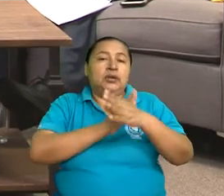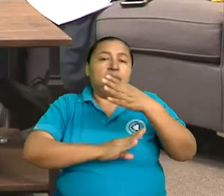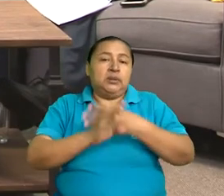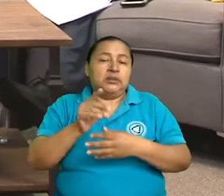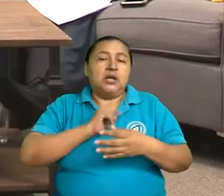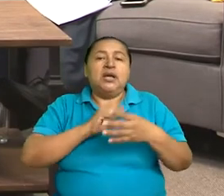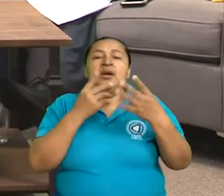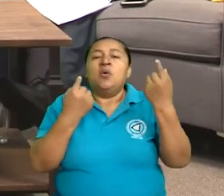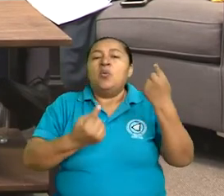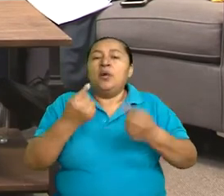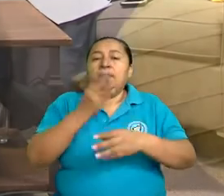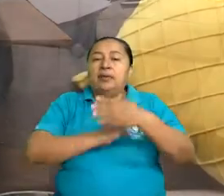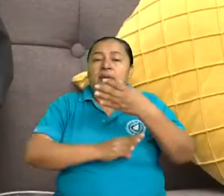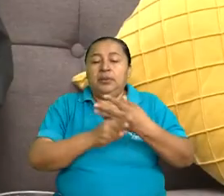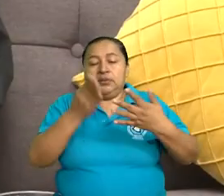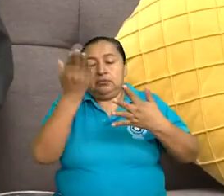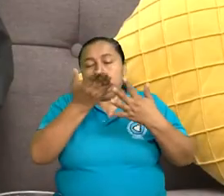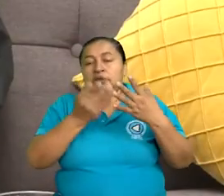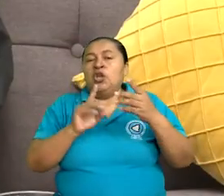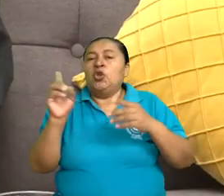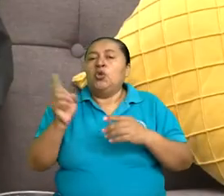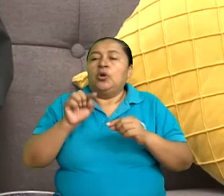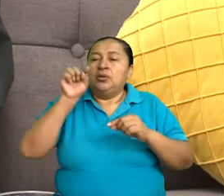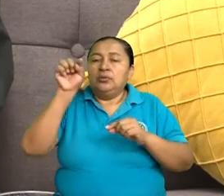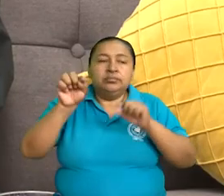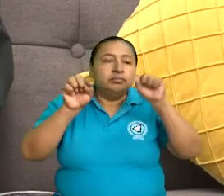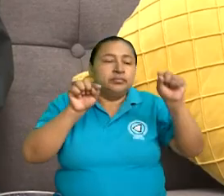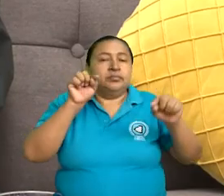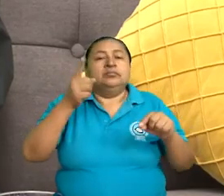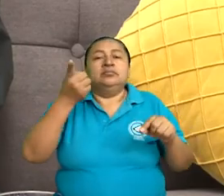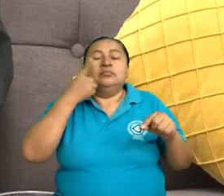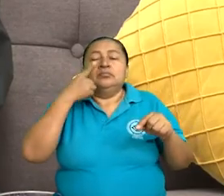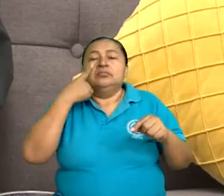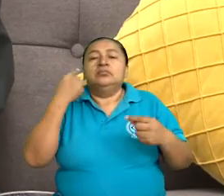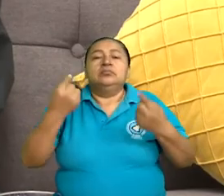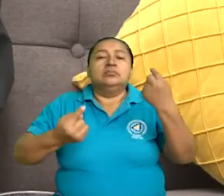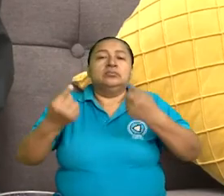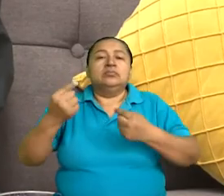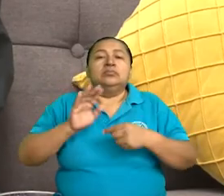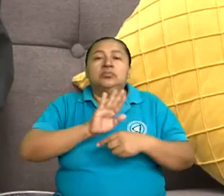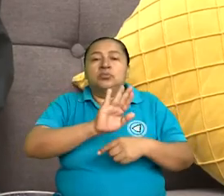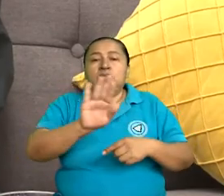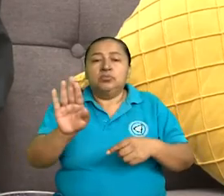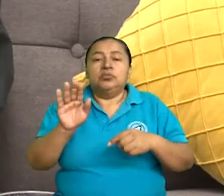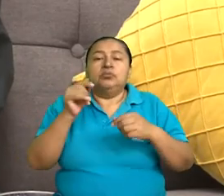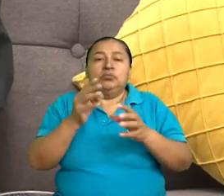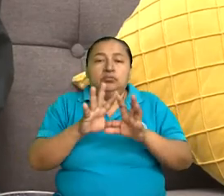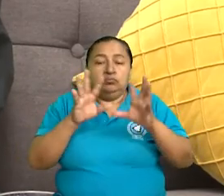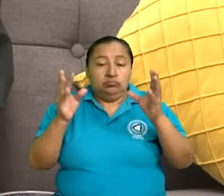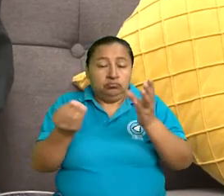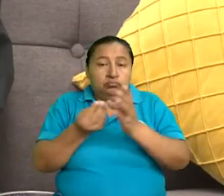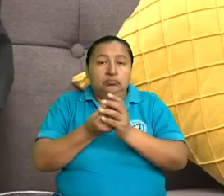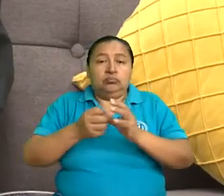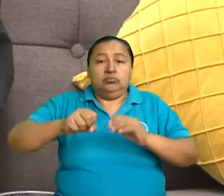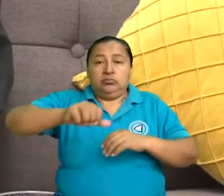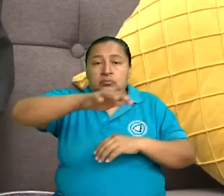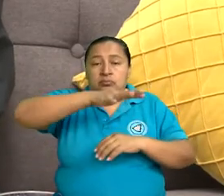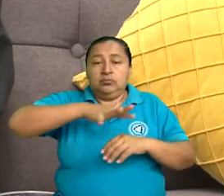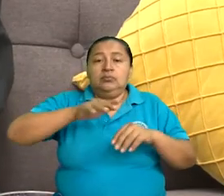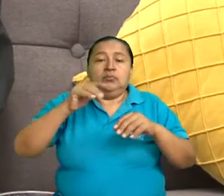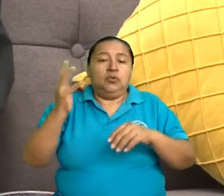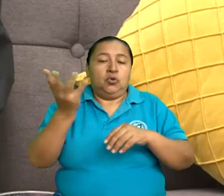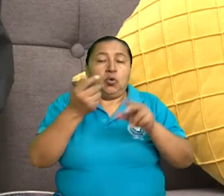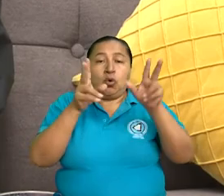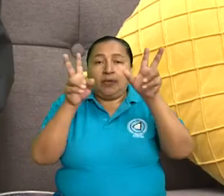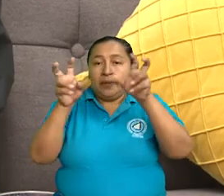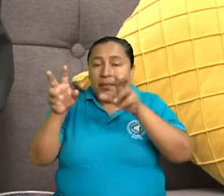discapacidad, dónde están ubicadas, para procurar su integración social a todos los